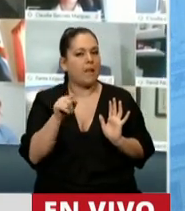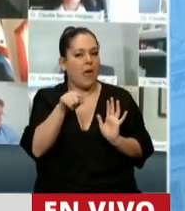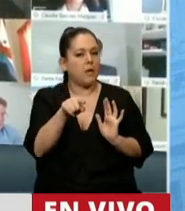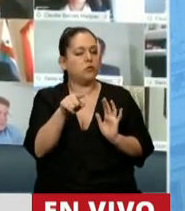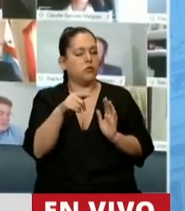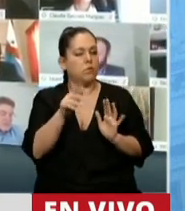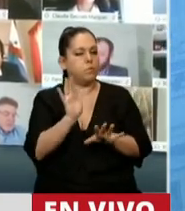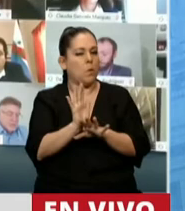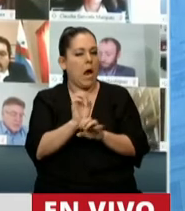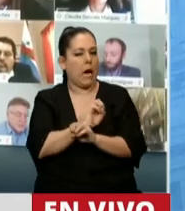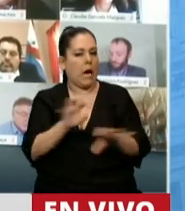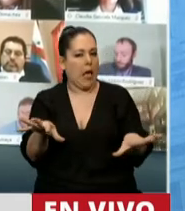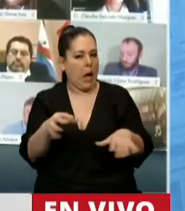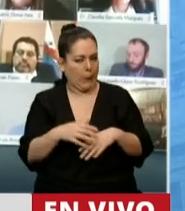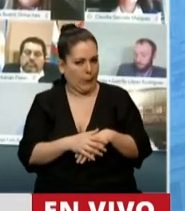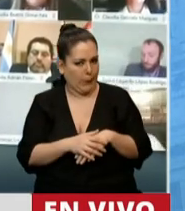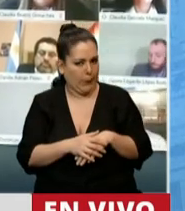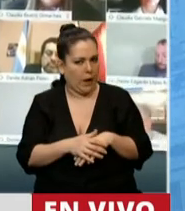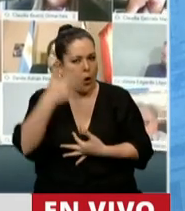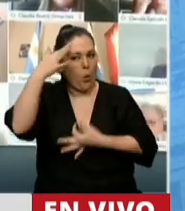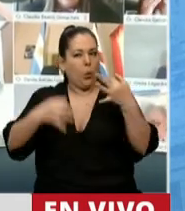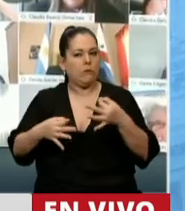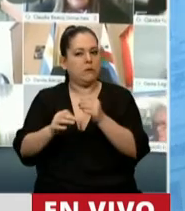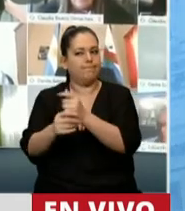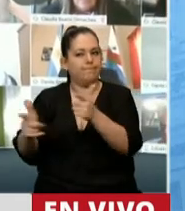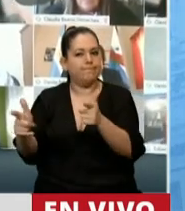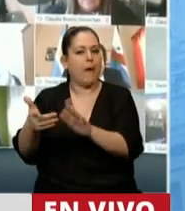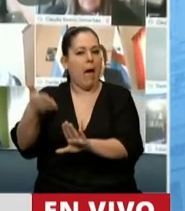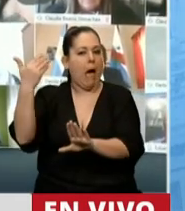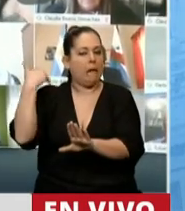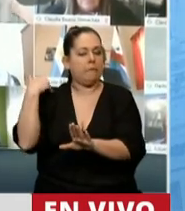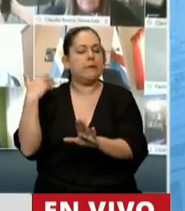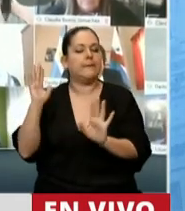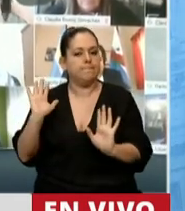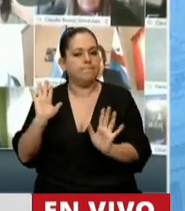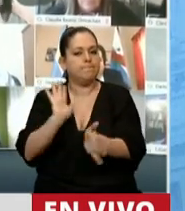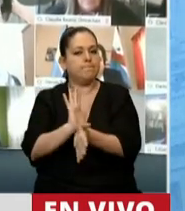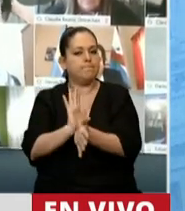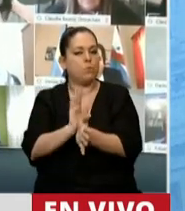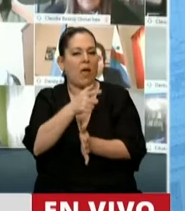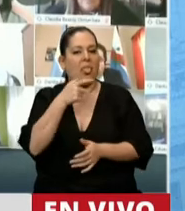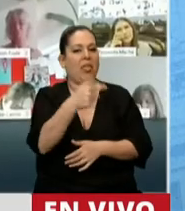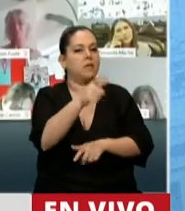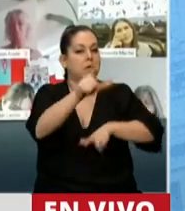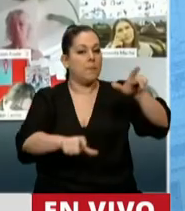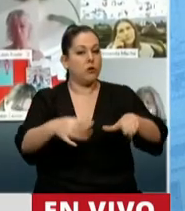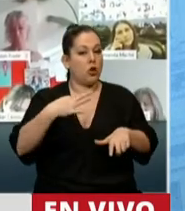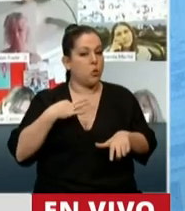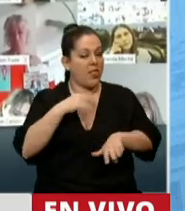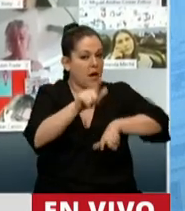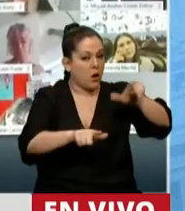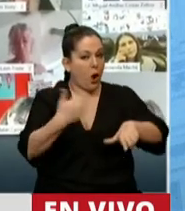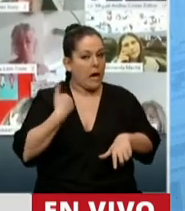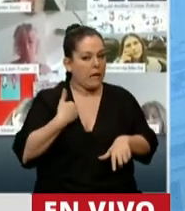grave que la impunidad que estamos consagrando hacia atrás. Es decirle a los argentinos hacia adelante que